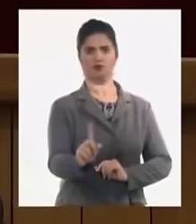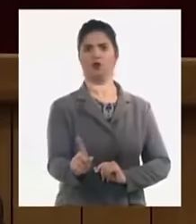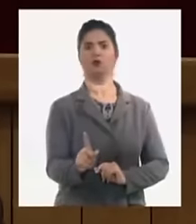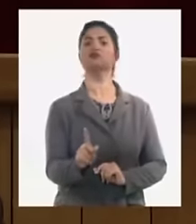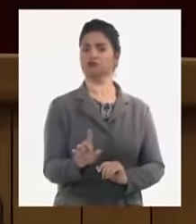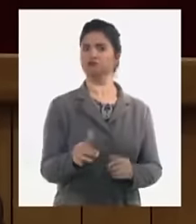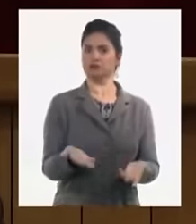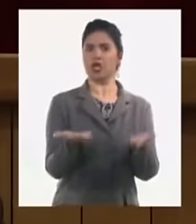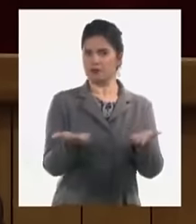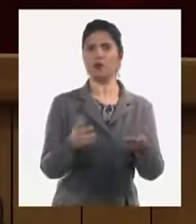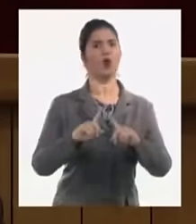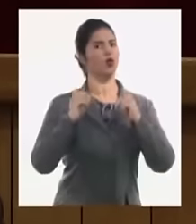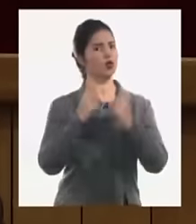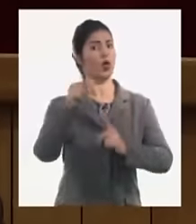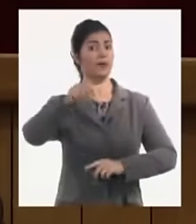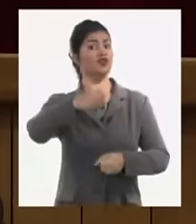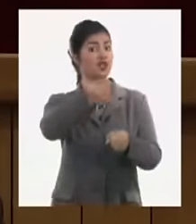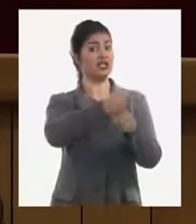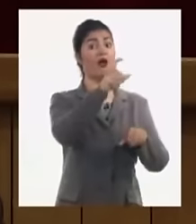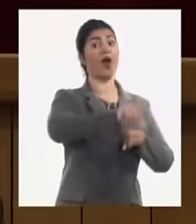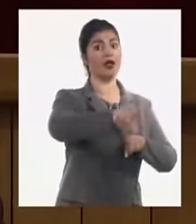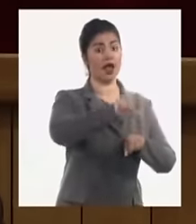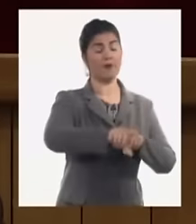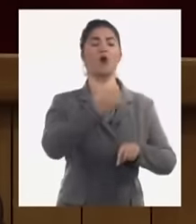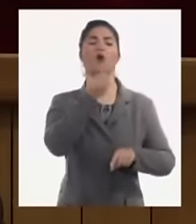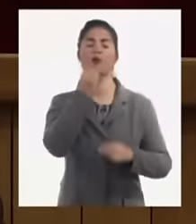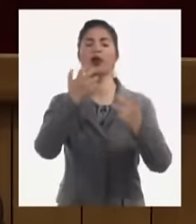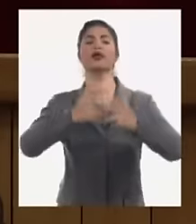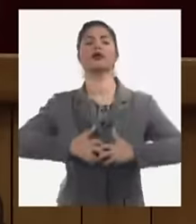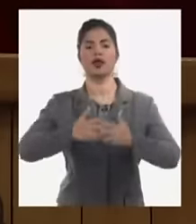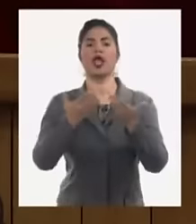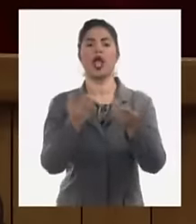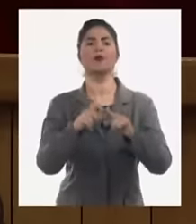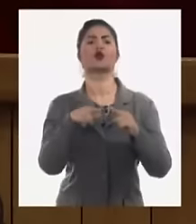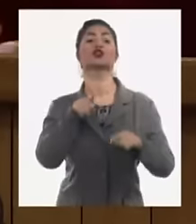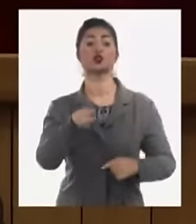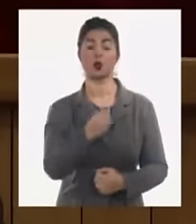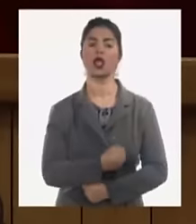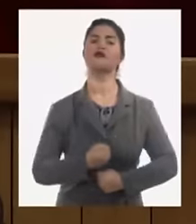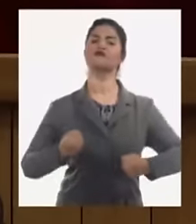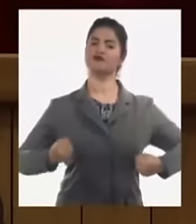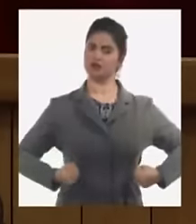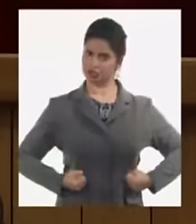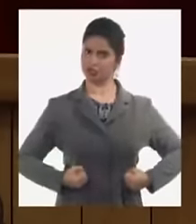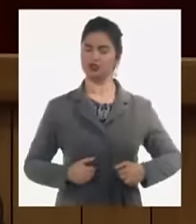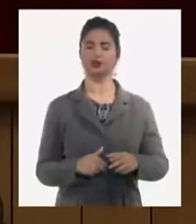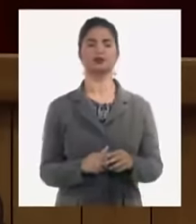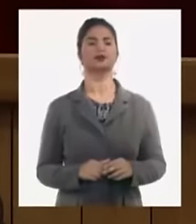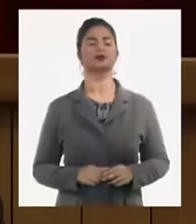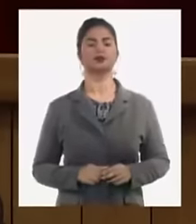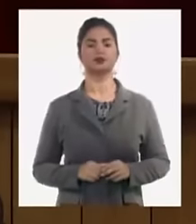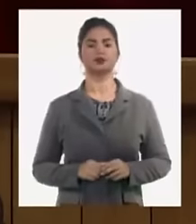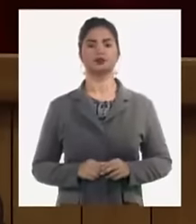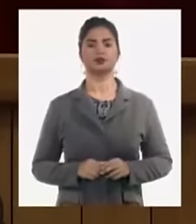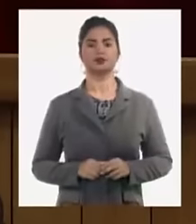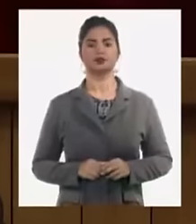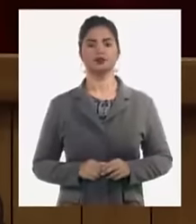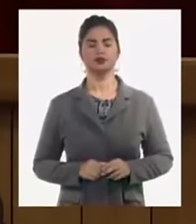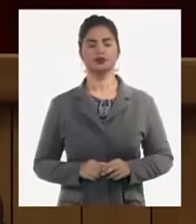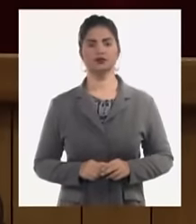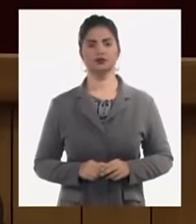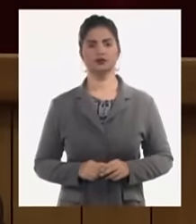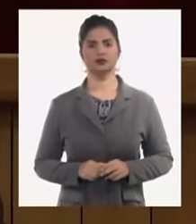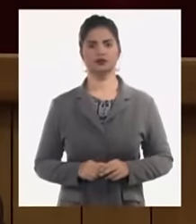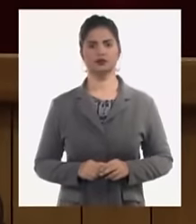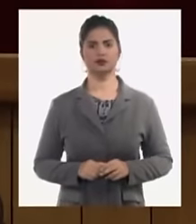nos ponemos o ponemos al que no producto de su esfuerzo eh empiezan a importar o a revender cosas que generan